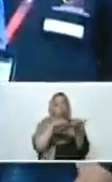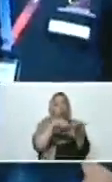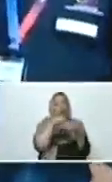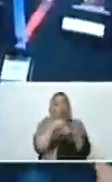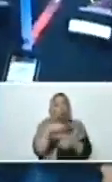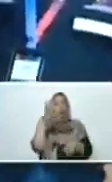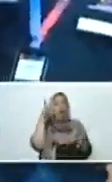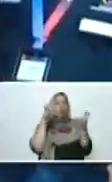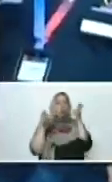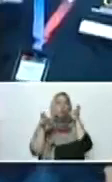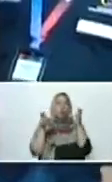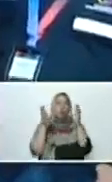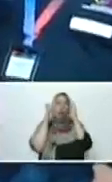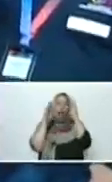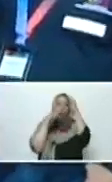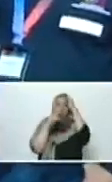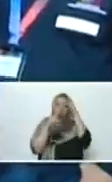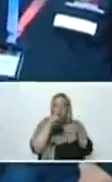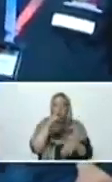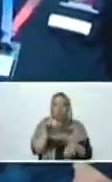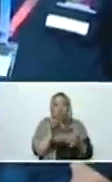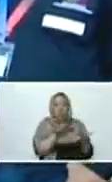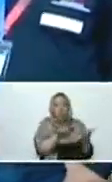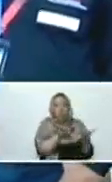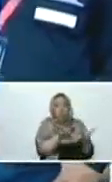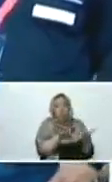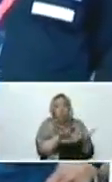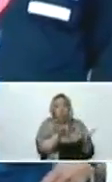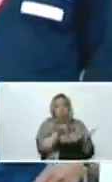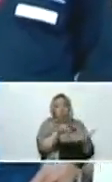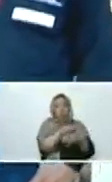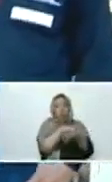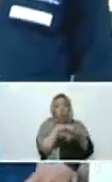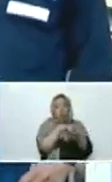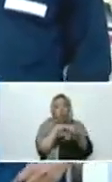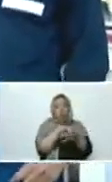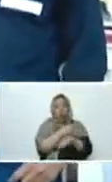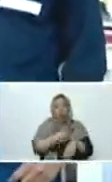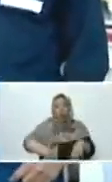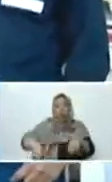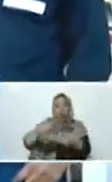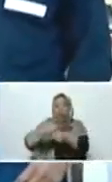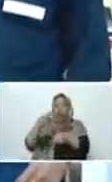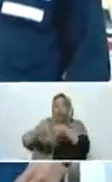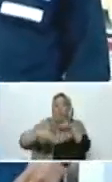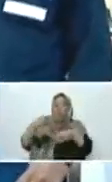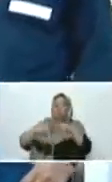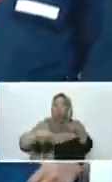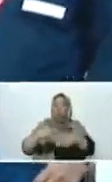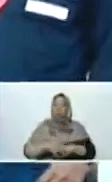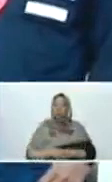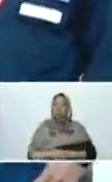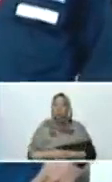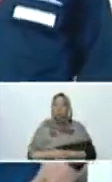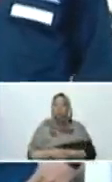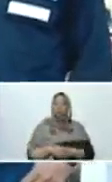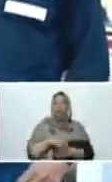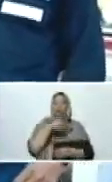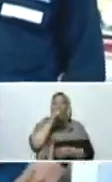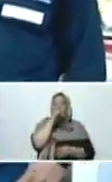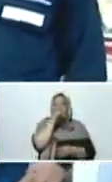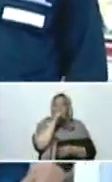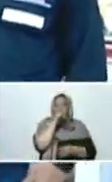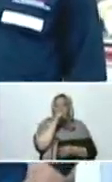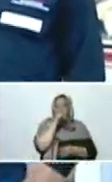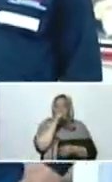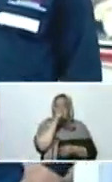Y había unas declaraciones contundentes del secretario general, del presidente del Sindicato de Trabajadores del Metro, Edison Alvarado, que estaba con